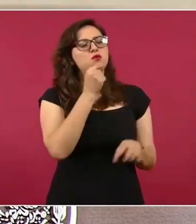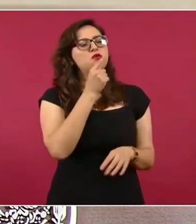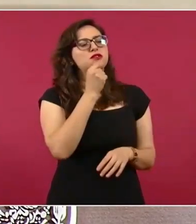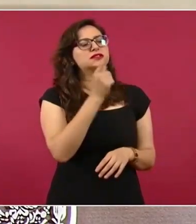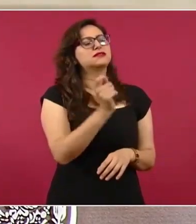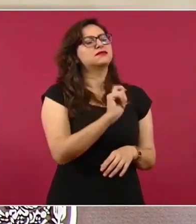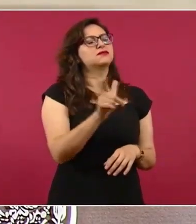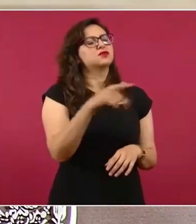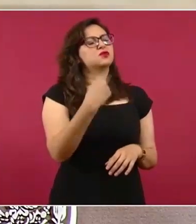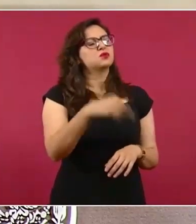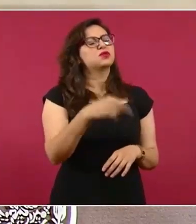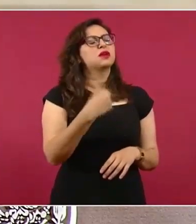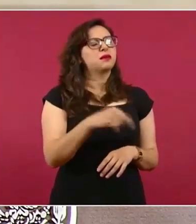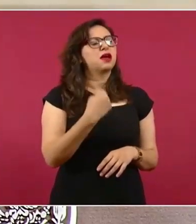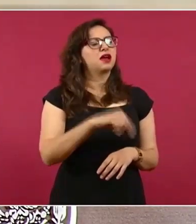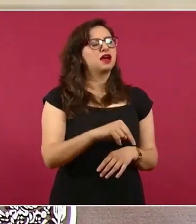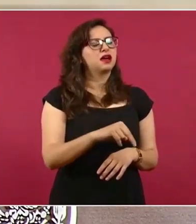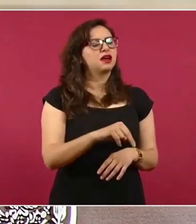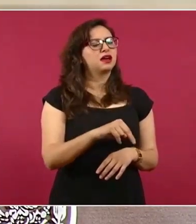famoso?